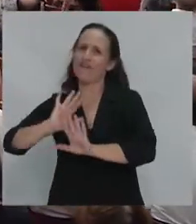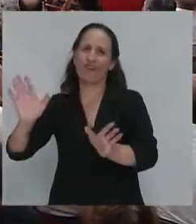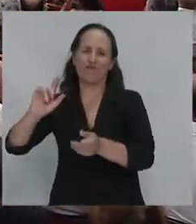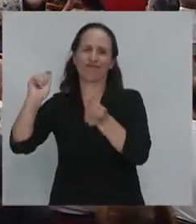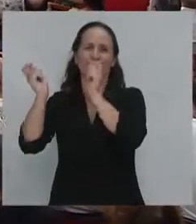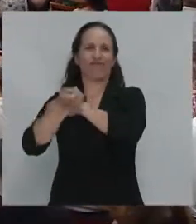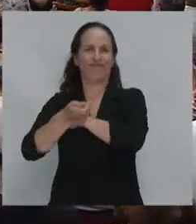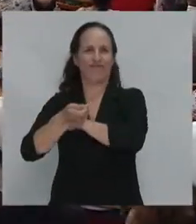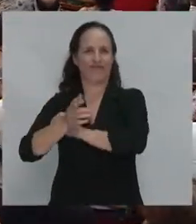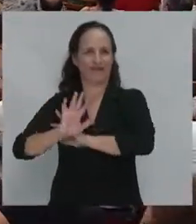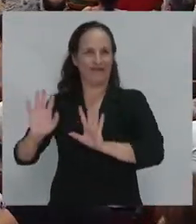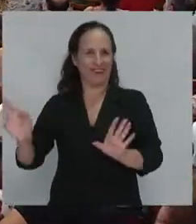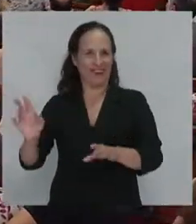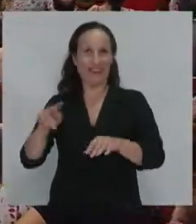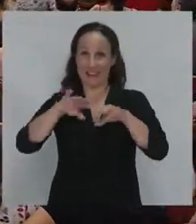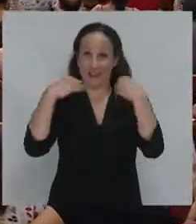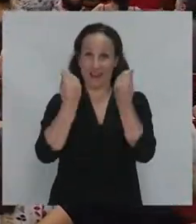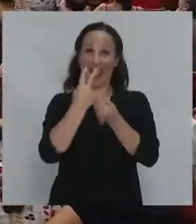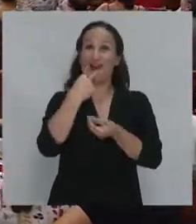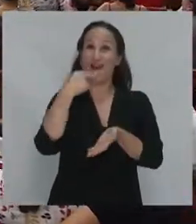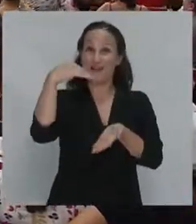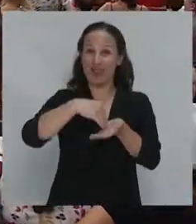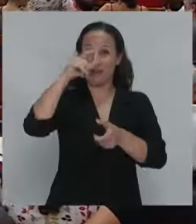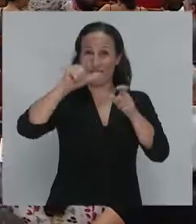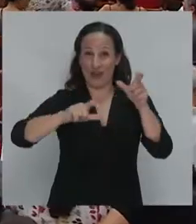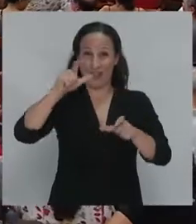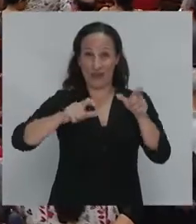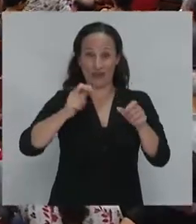3 millones de 11 millones de habitantes